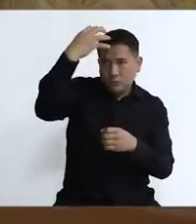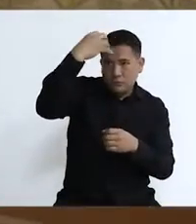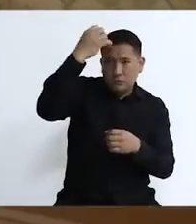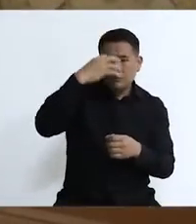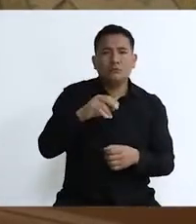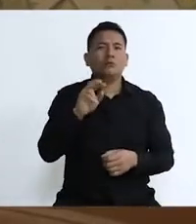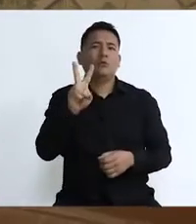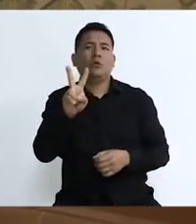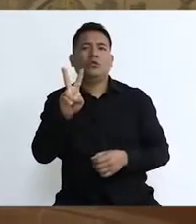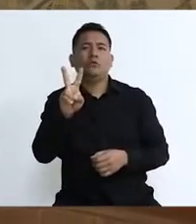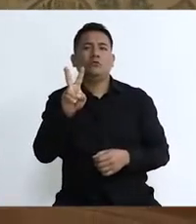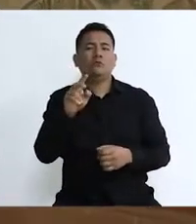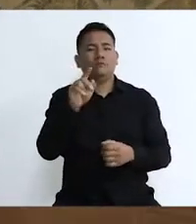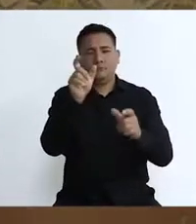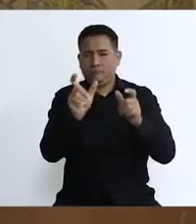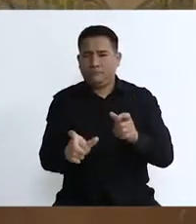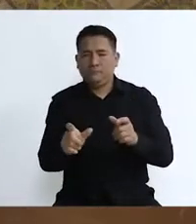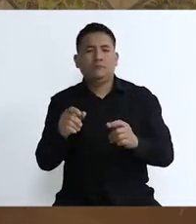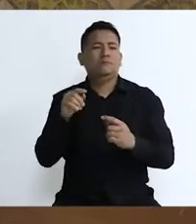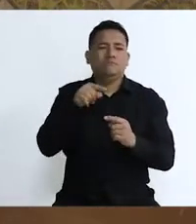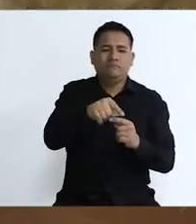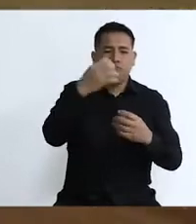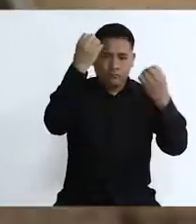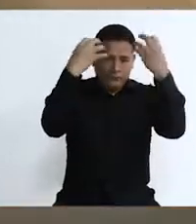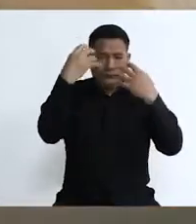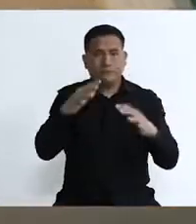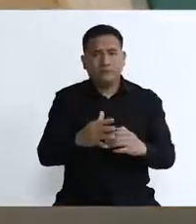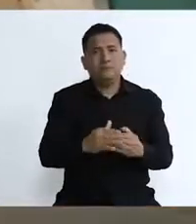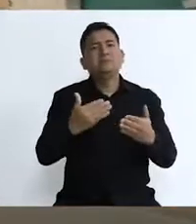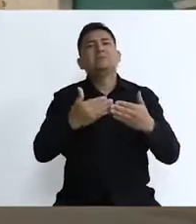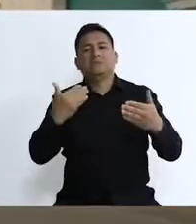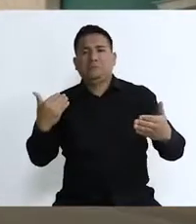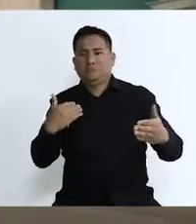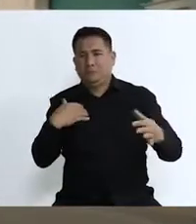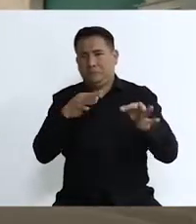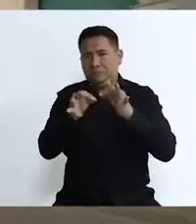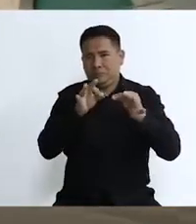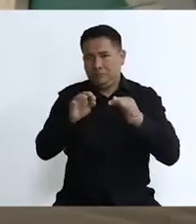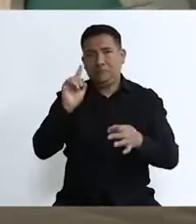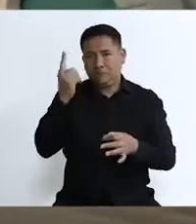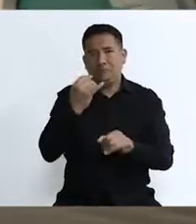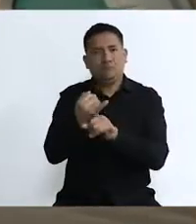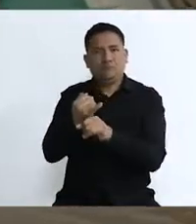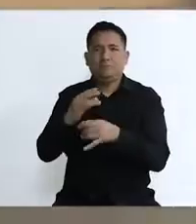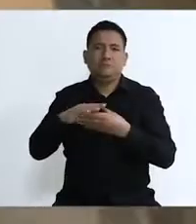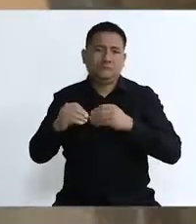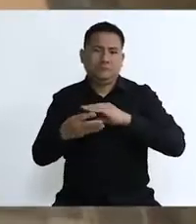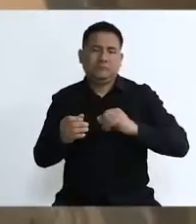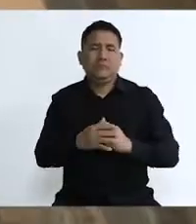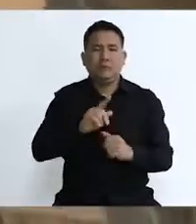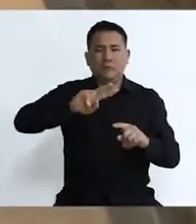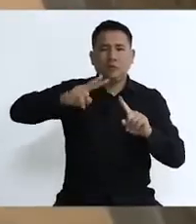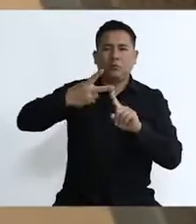y un héroe nacional, y una gran cantidad de limeños de esas épocas. Antes de saber de quiénes se trata, hablemos de esta iglesia, la